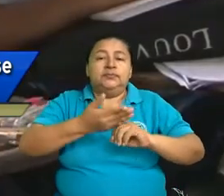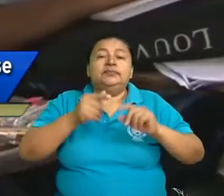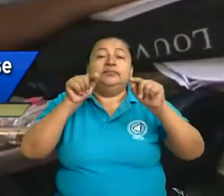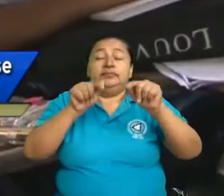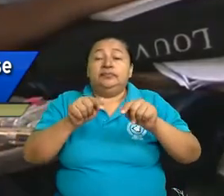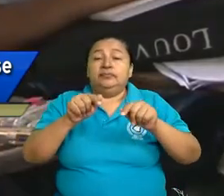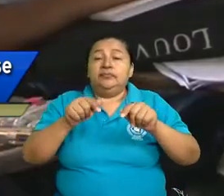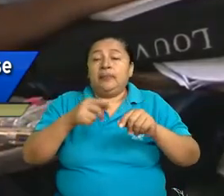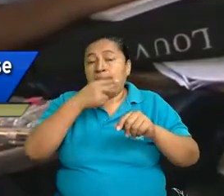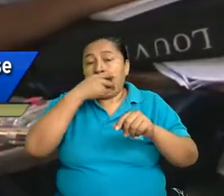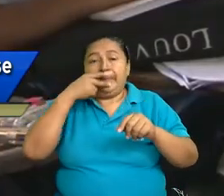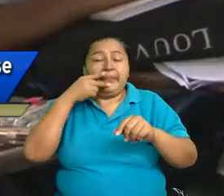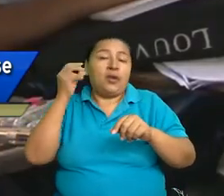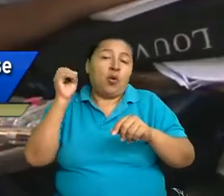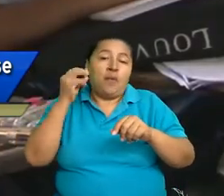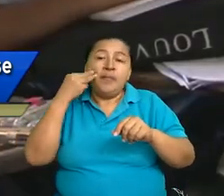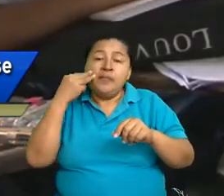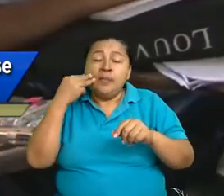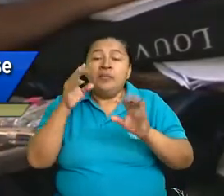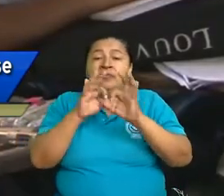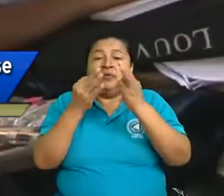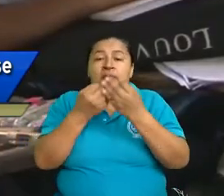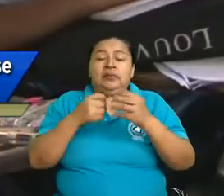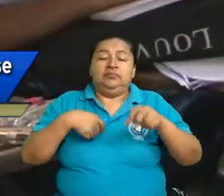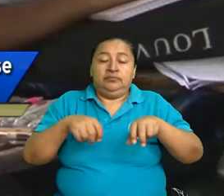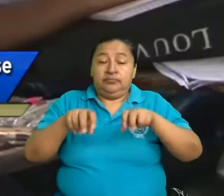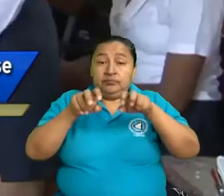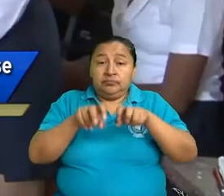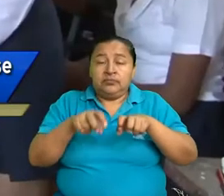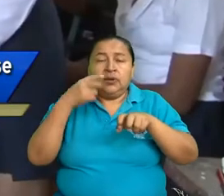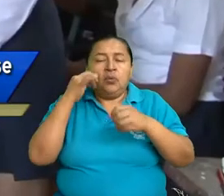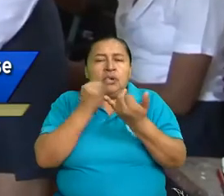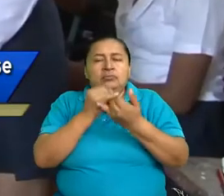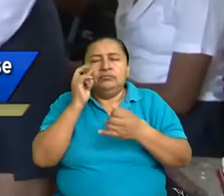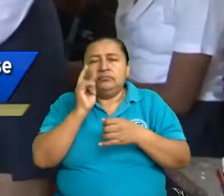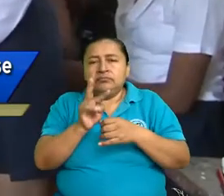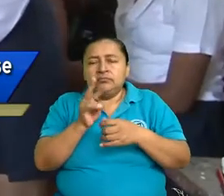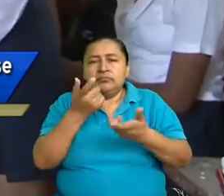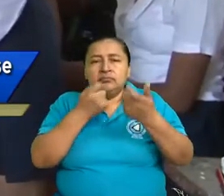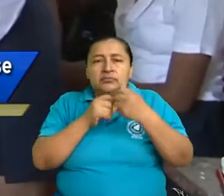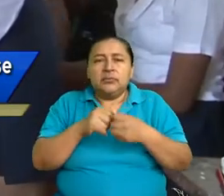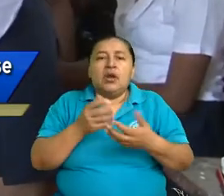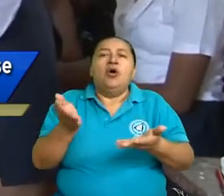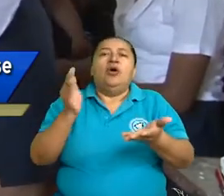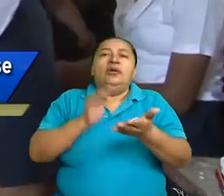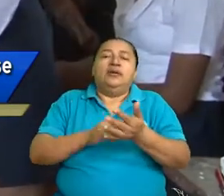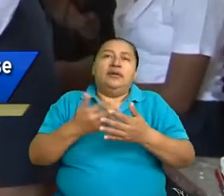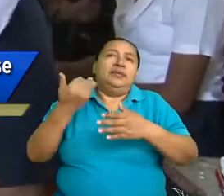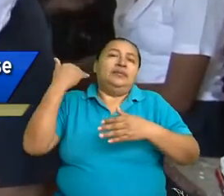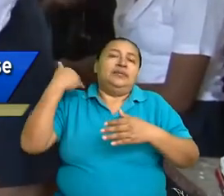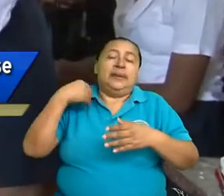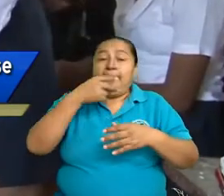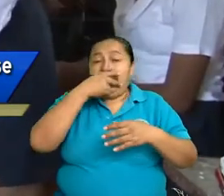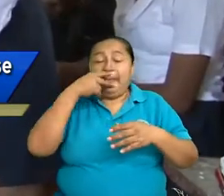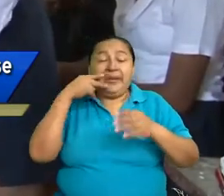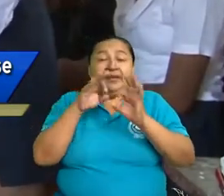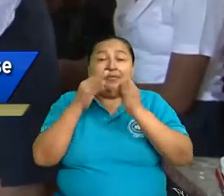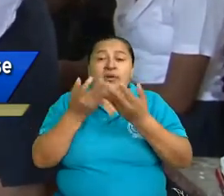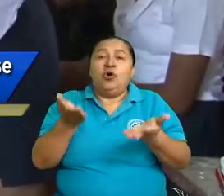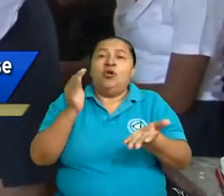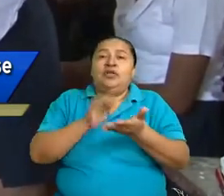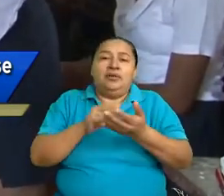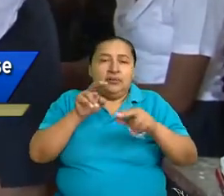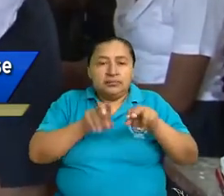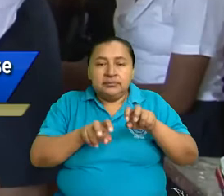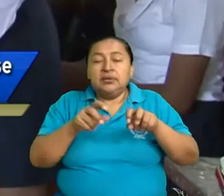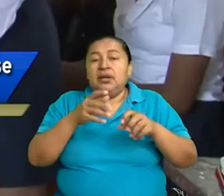donde el padre, la madre de familia, se sentaba a recibir las clases. Regresamos a la escuela. Los padres de familia regresamos